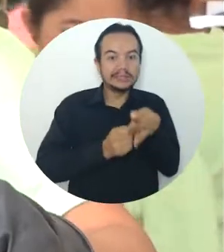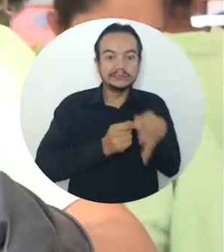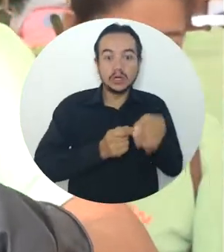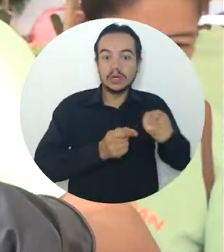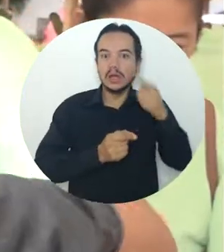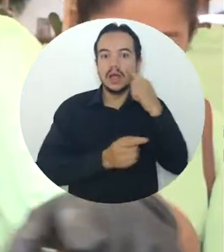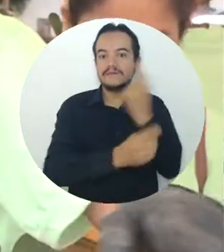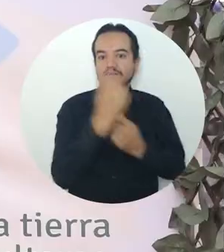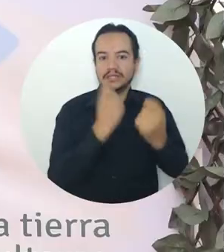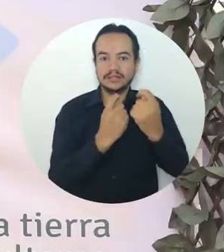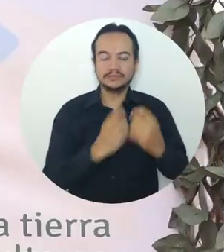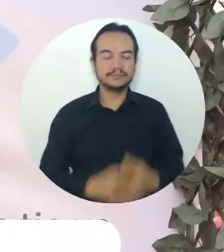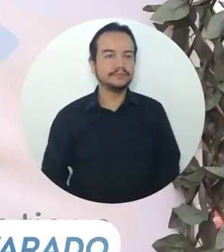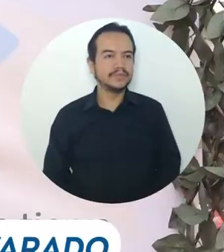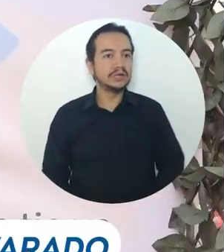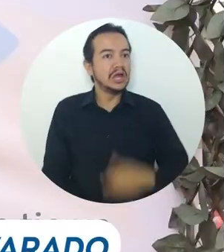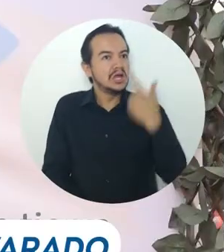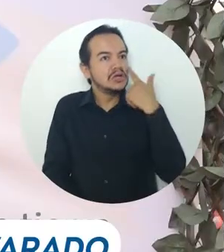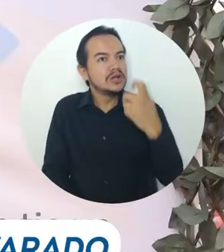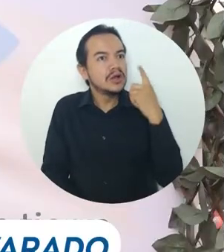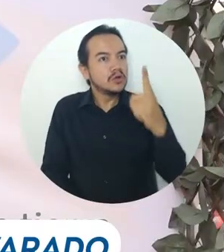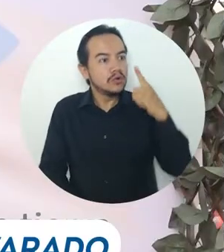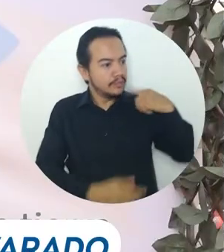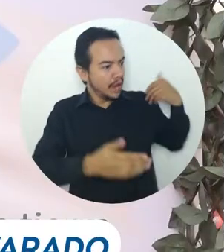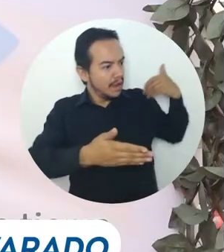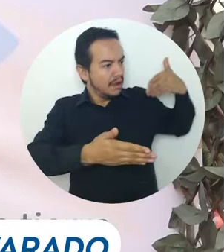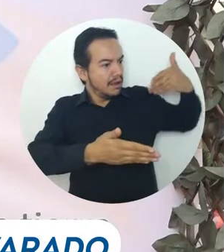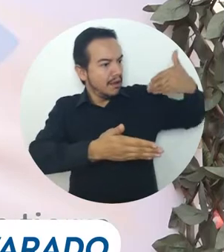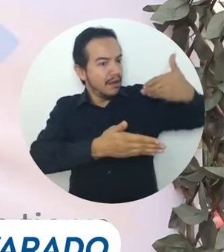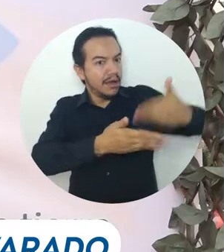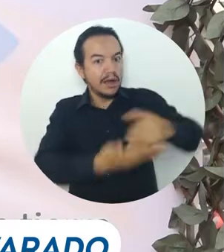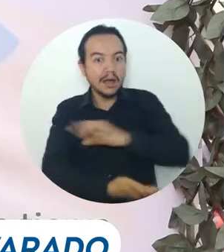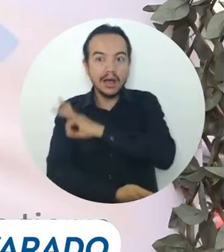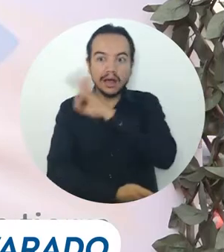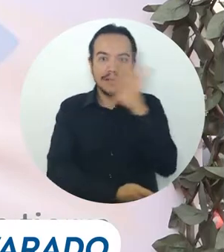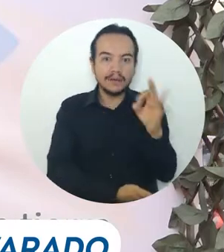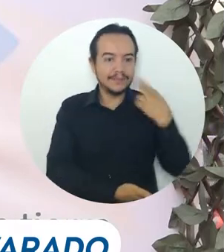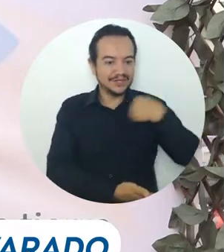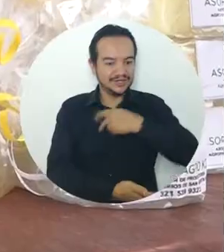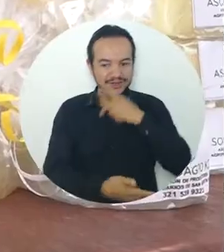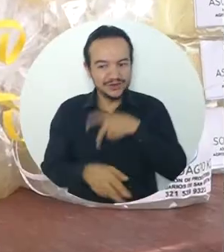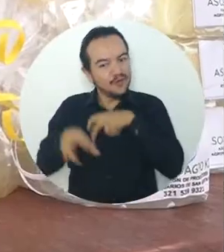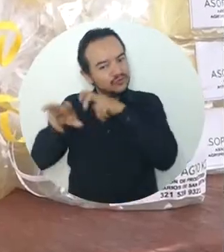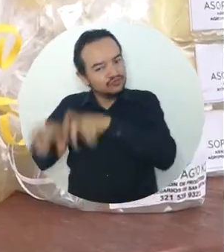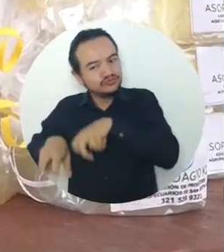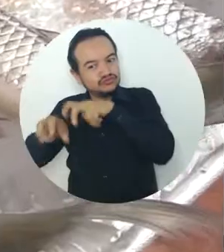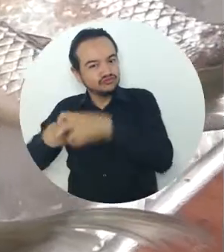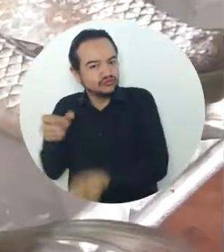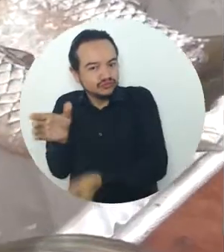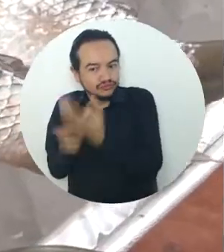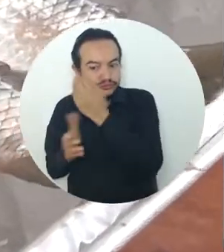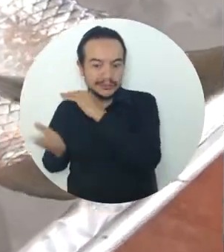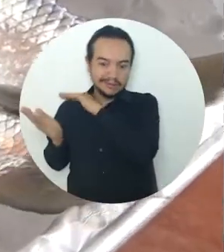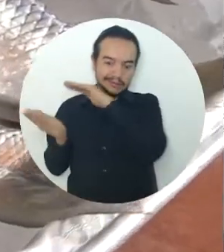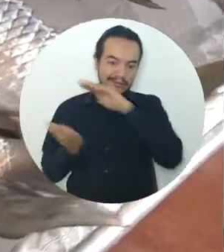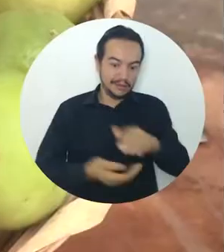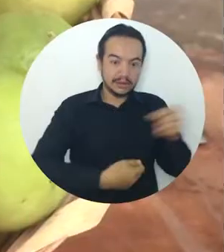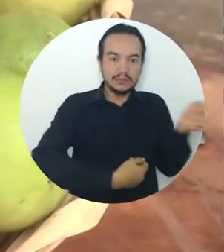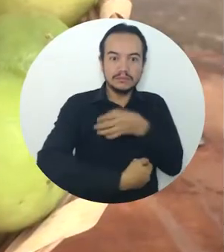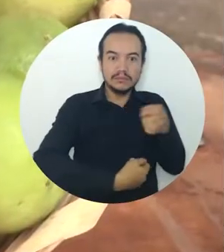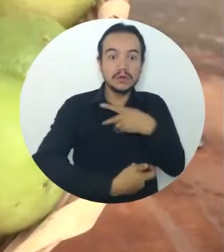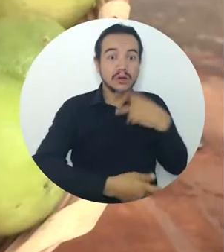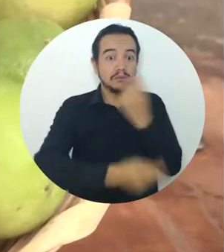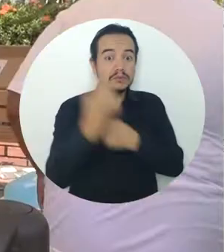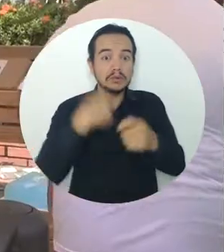la cabecera municipal. Nos parece muy bueno porque nunca habíamos tenido la oportunidad de presentar nuestros productos